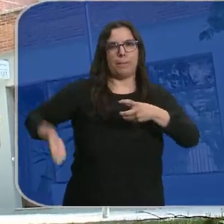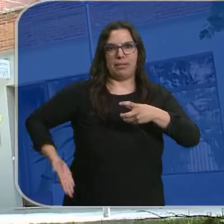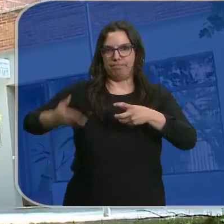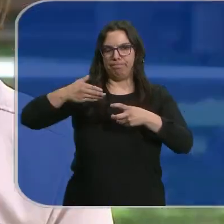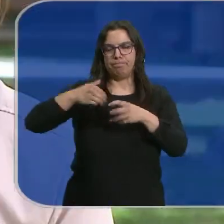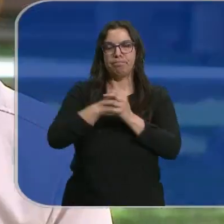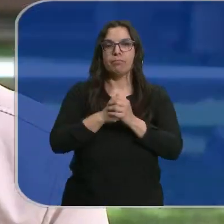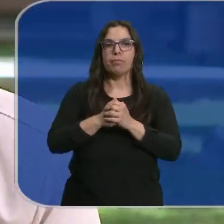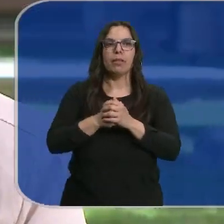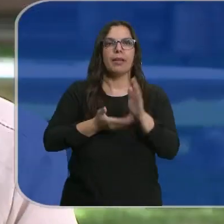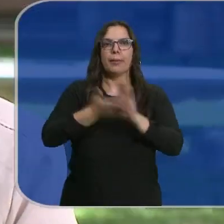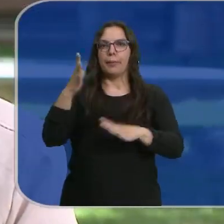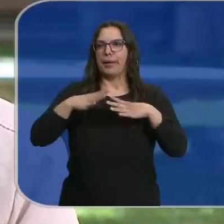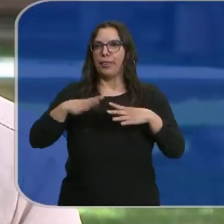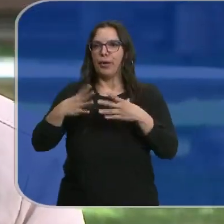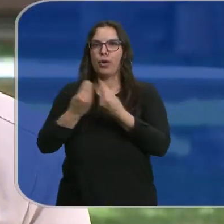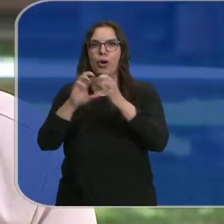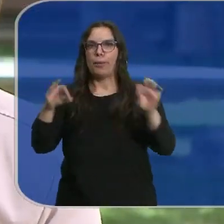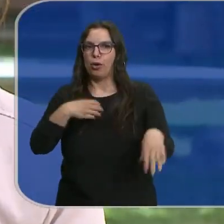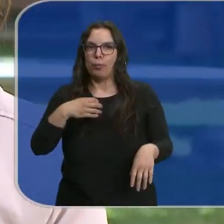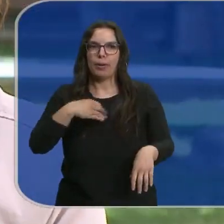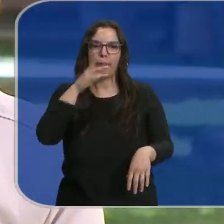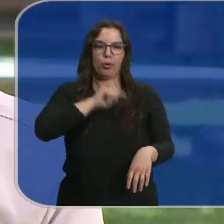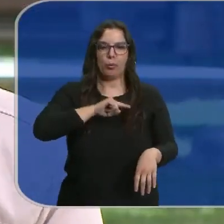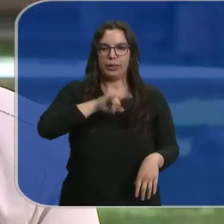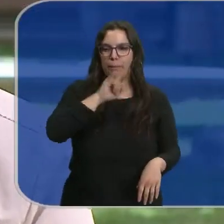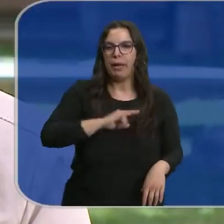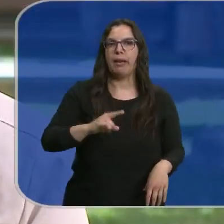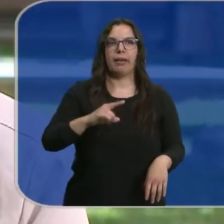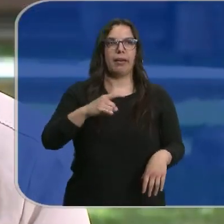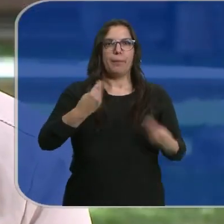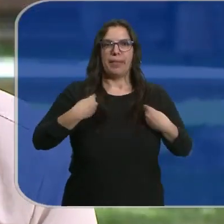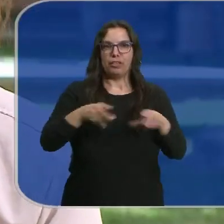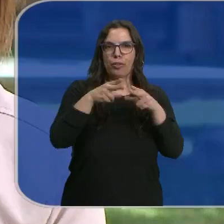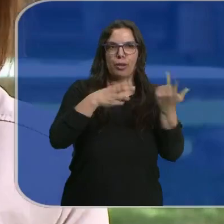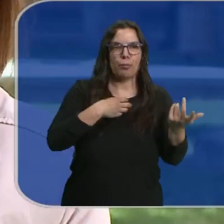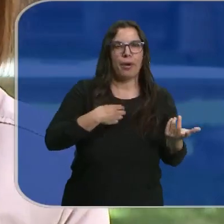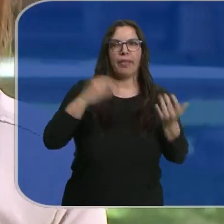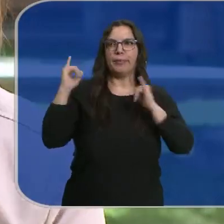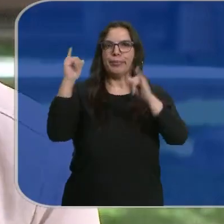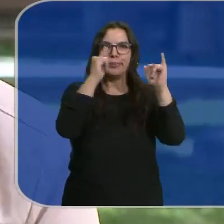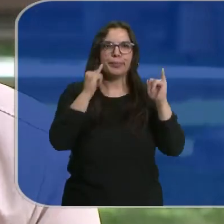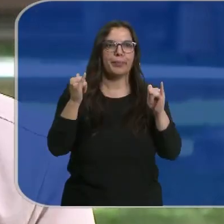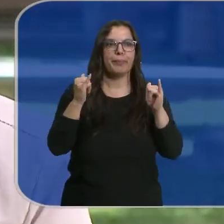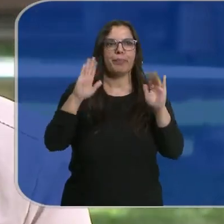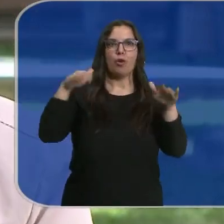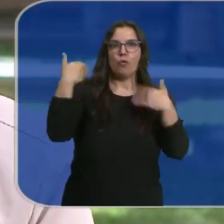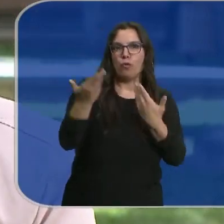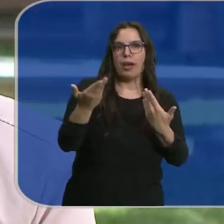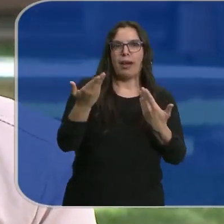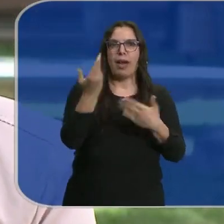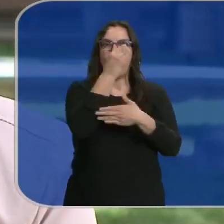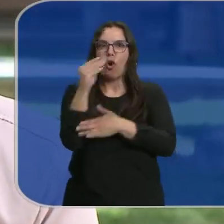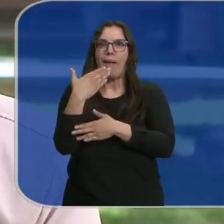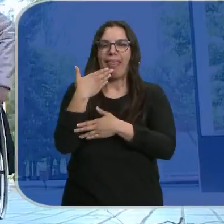vida social. No te puedes ir de vacaciones con amigos porque siempre te encuentras mal no te permite salir a lo mejor lo que una persona